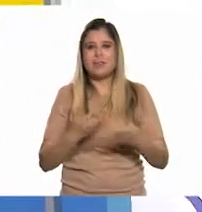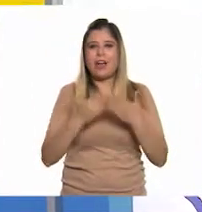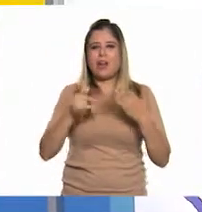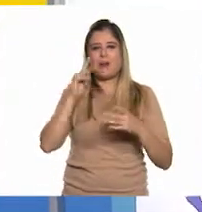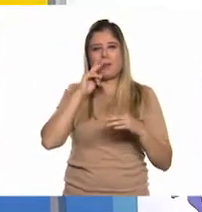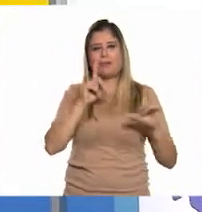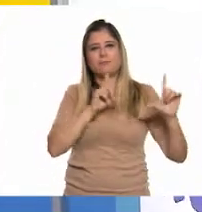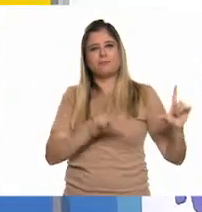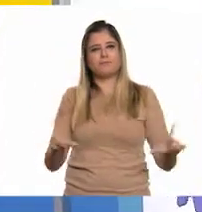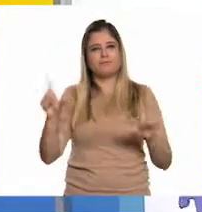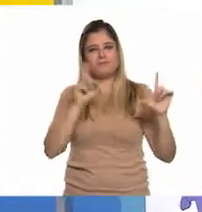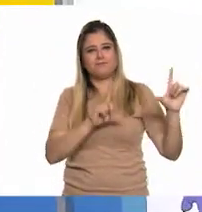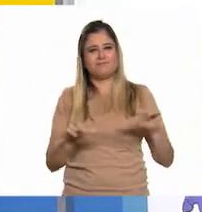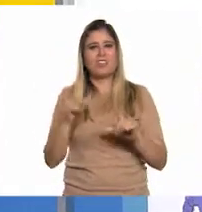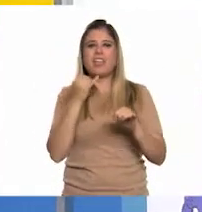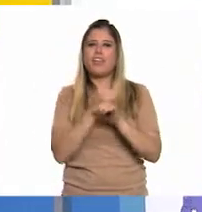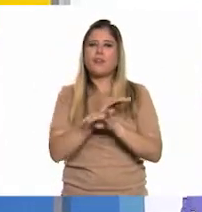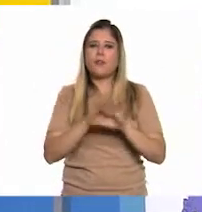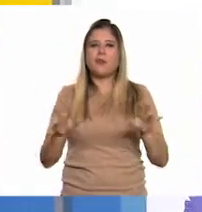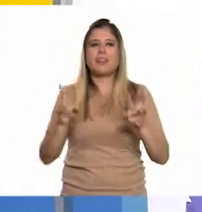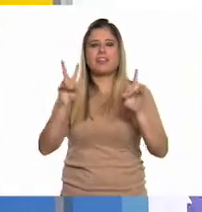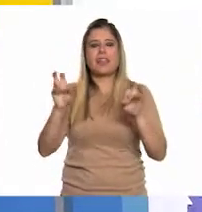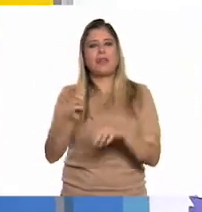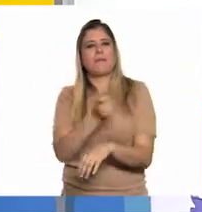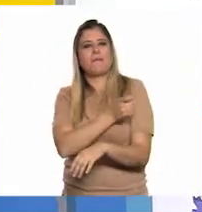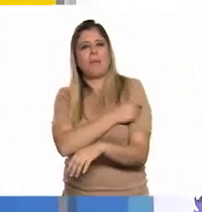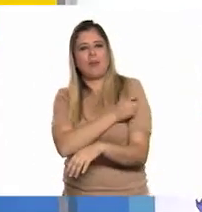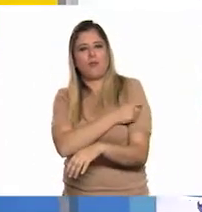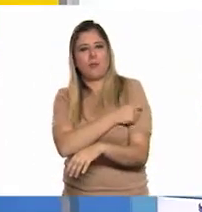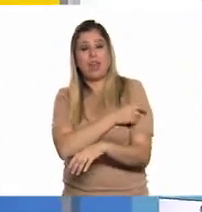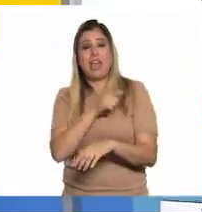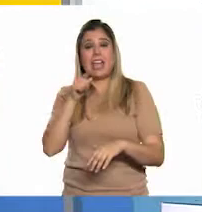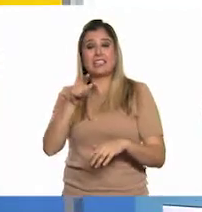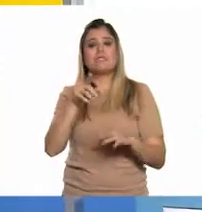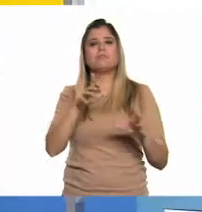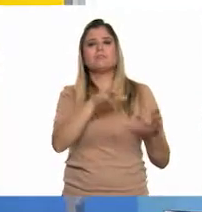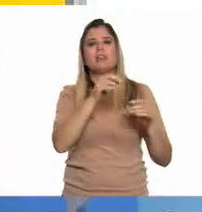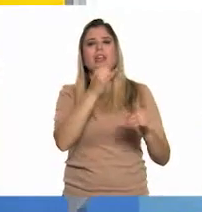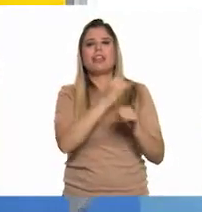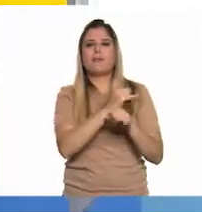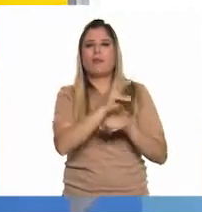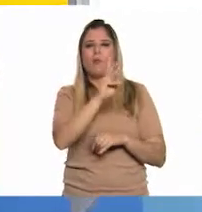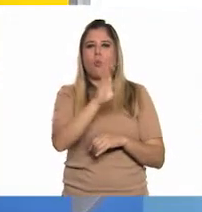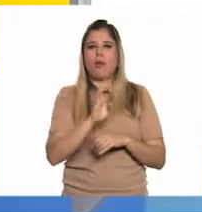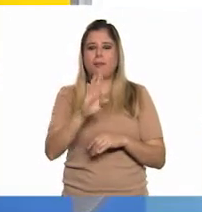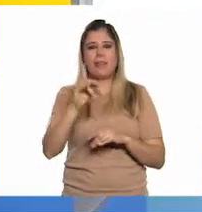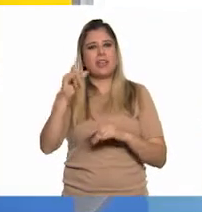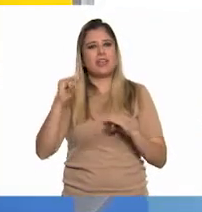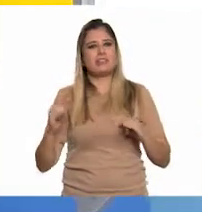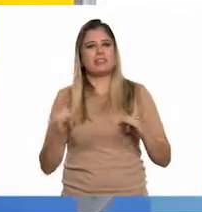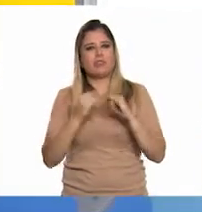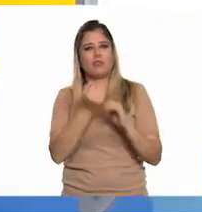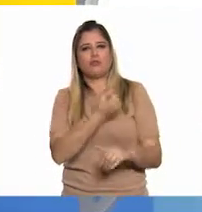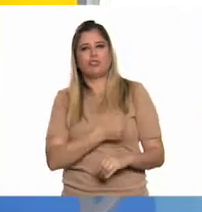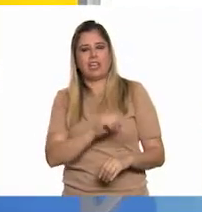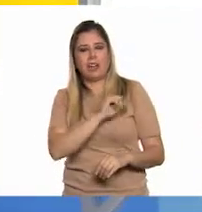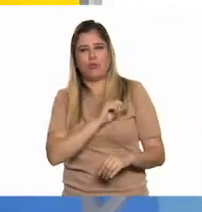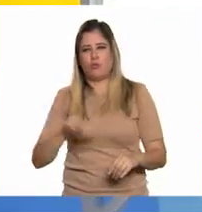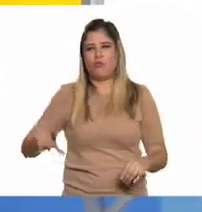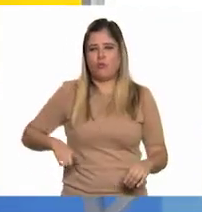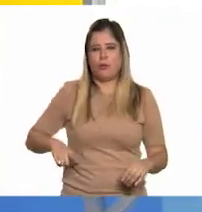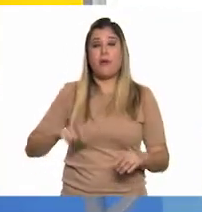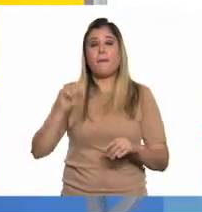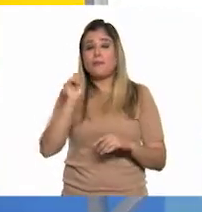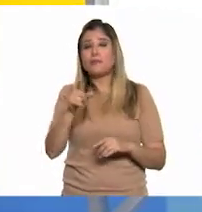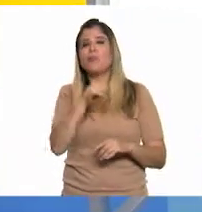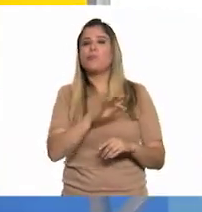diapositivas con información sobre las vacunas. Estas están tomadas de la página web de una institución de salud, por lo que también